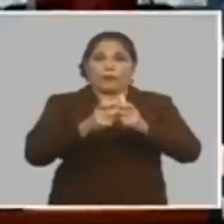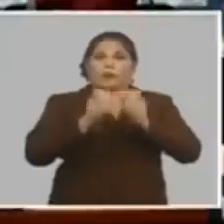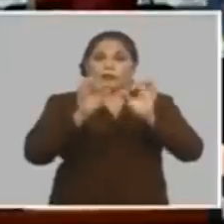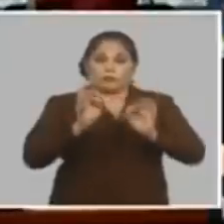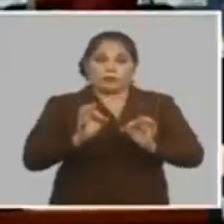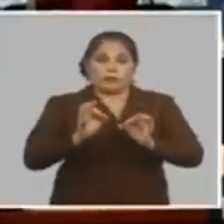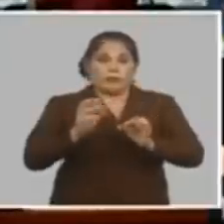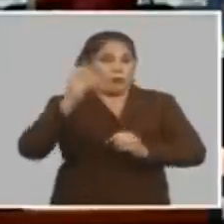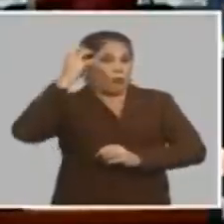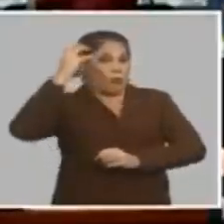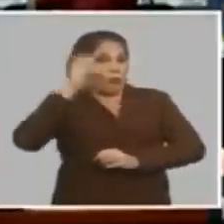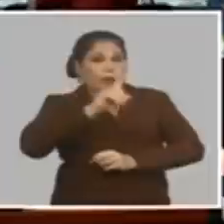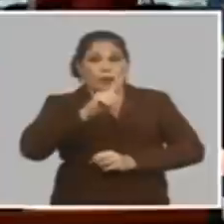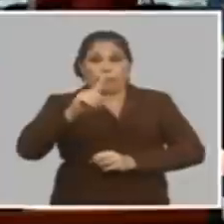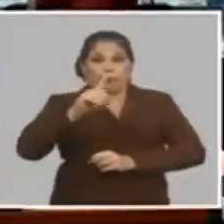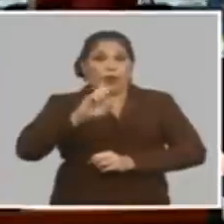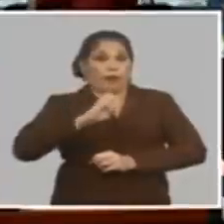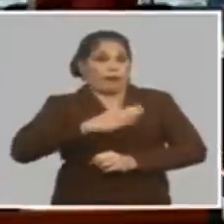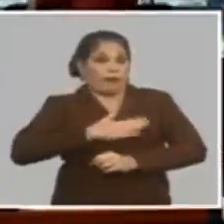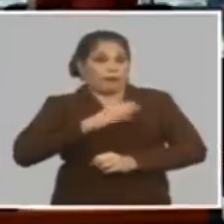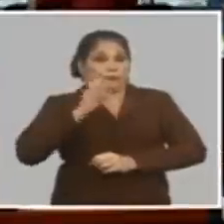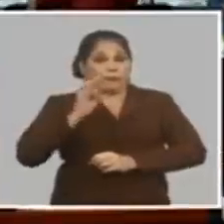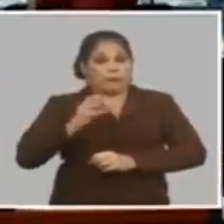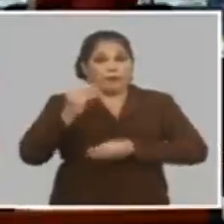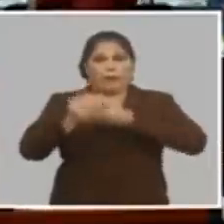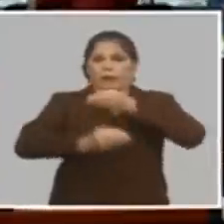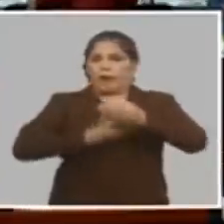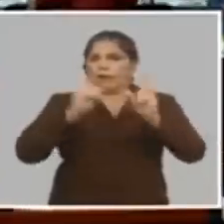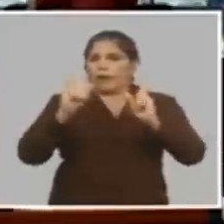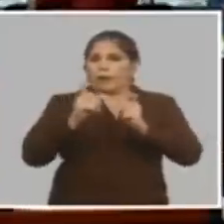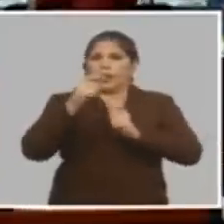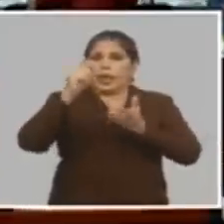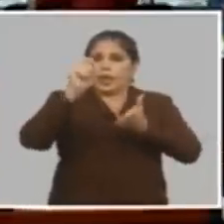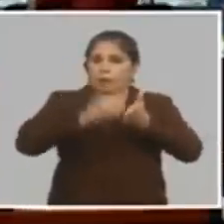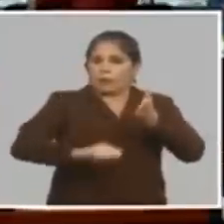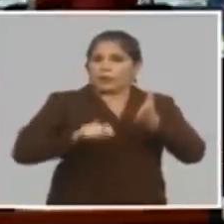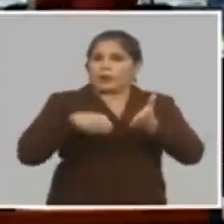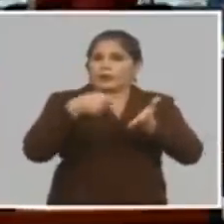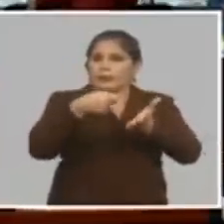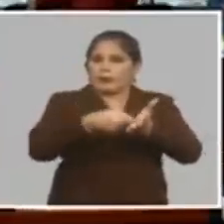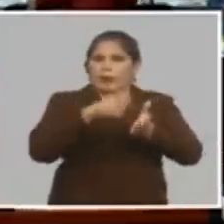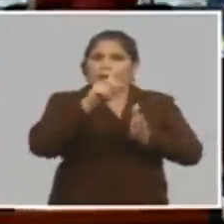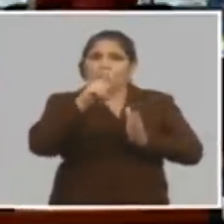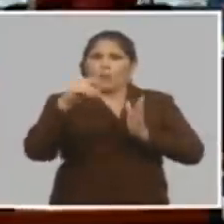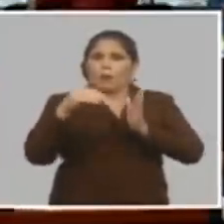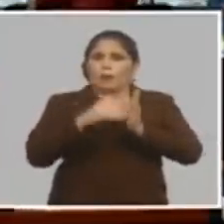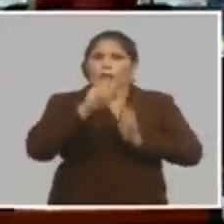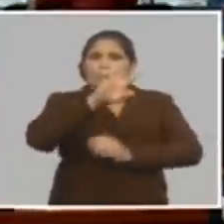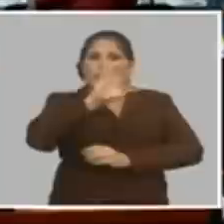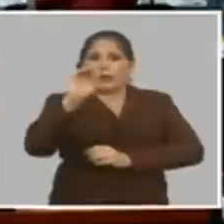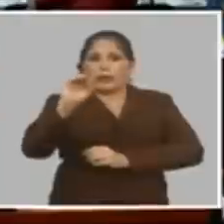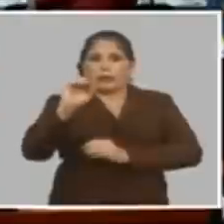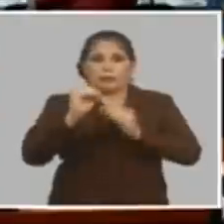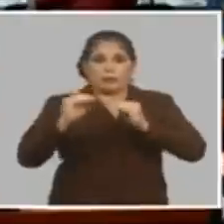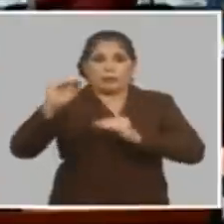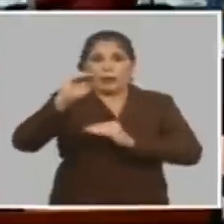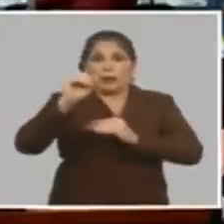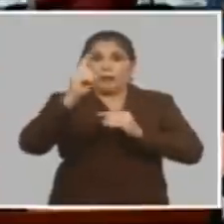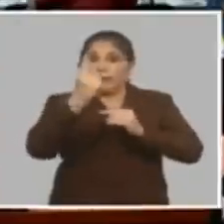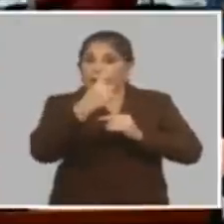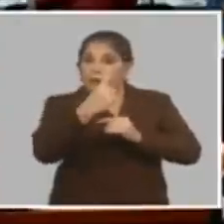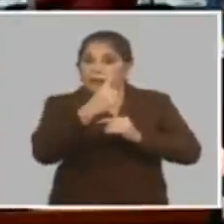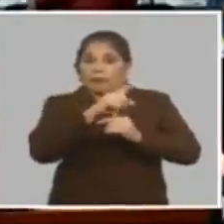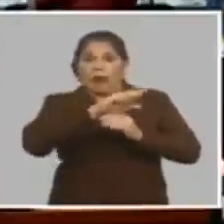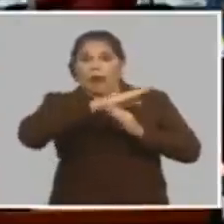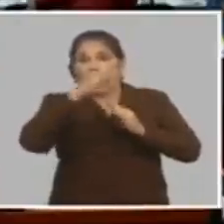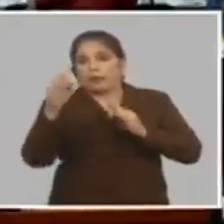estatales no estatales y se cambia la política hoy el impuesto que se paga es de 2 mil 500 pesos para arriba desde el primer peso hasta